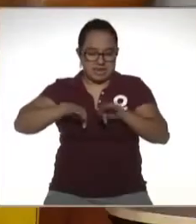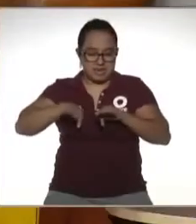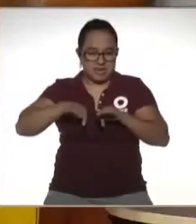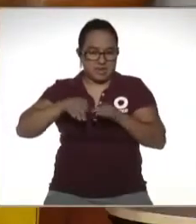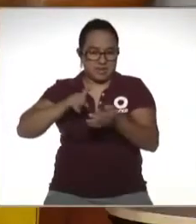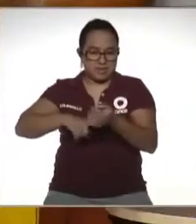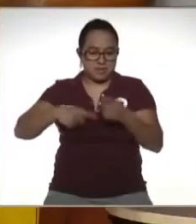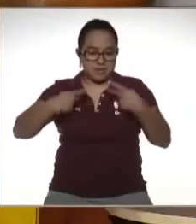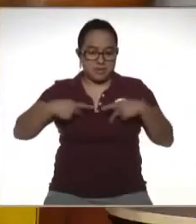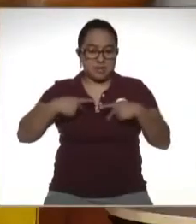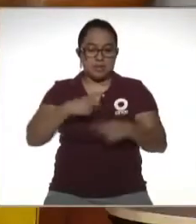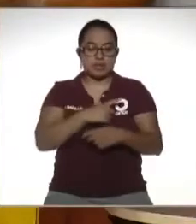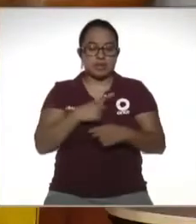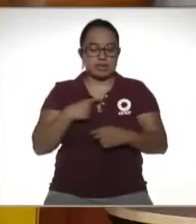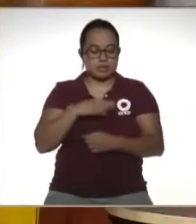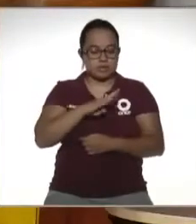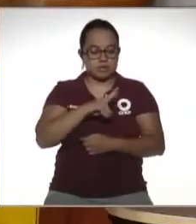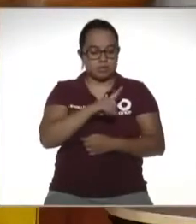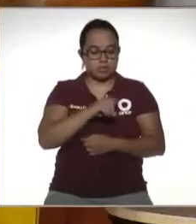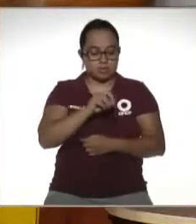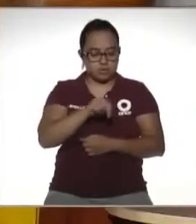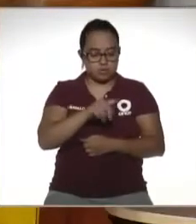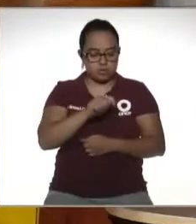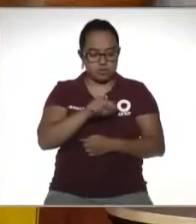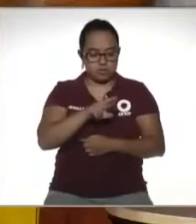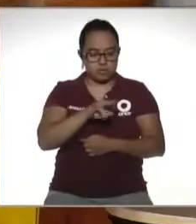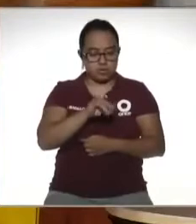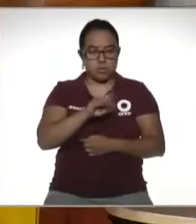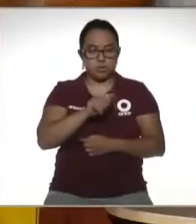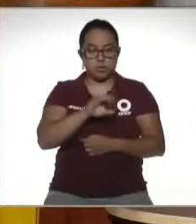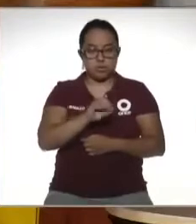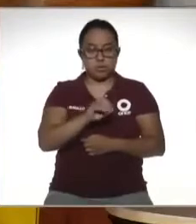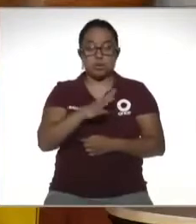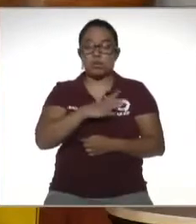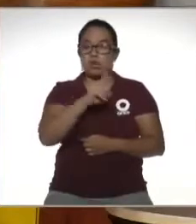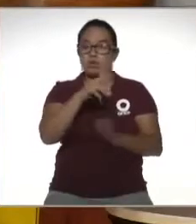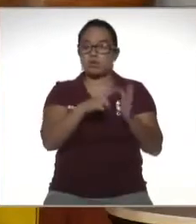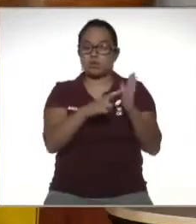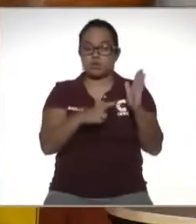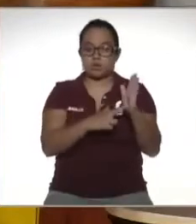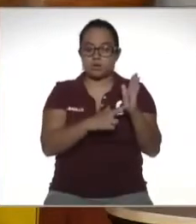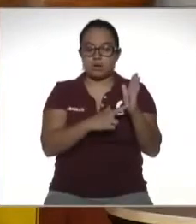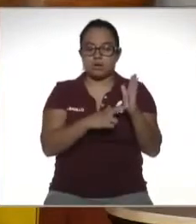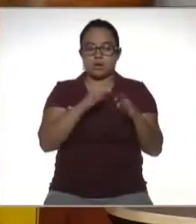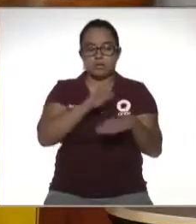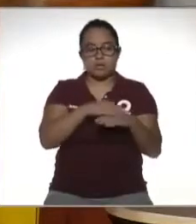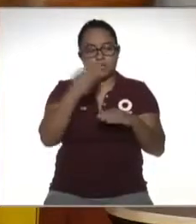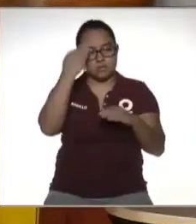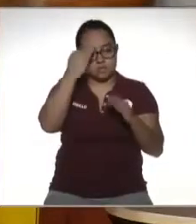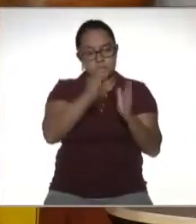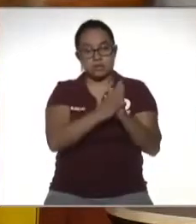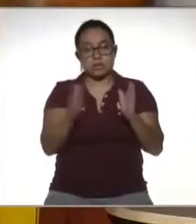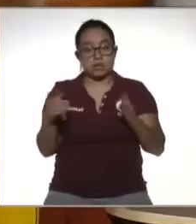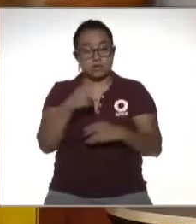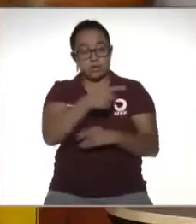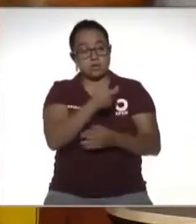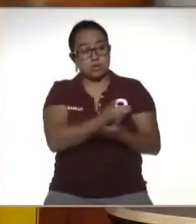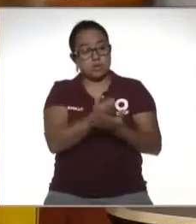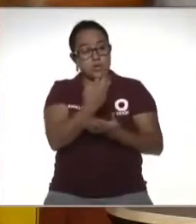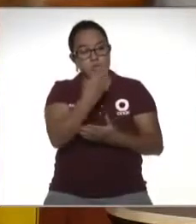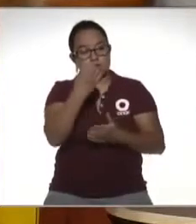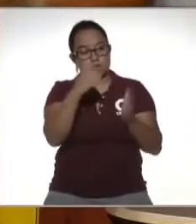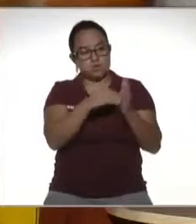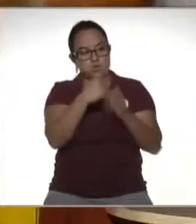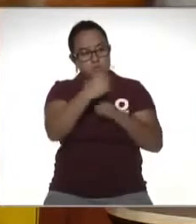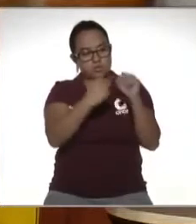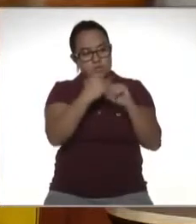a aperturar su buzón tributario y hay una regla miscelánea que les amplió el plazo y que los que tienen ingresos de menos de 400